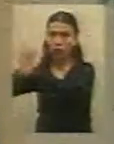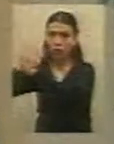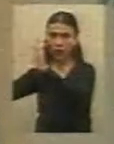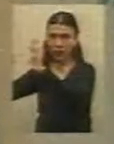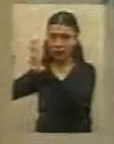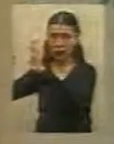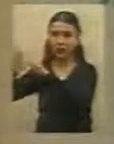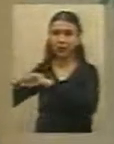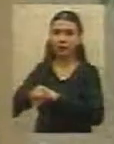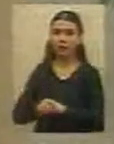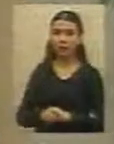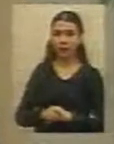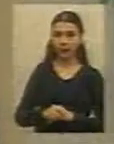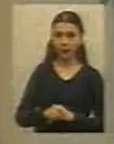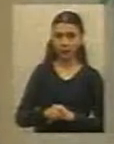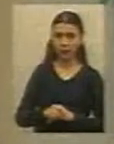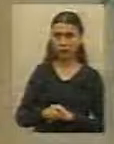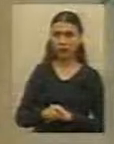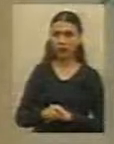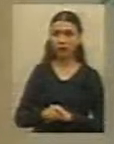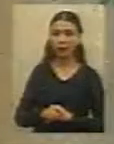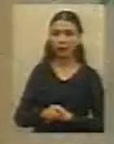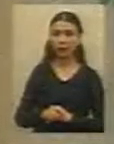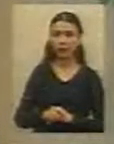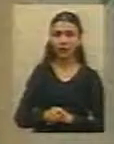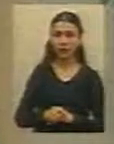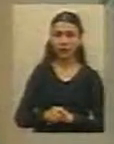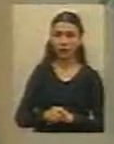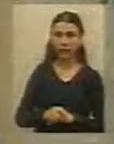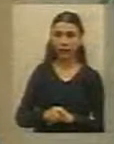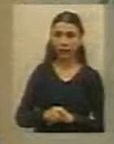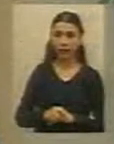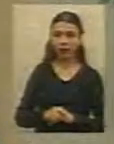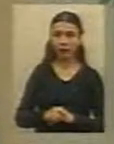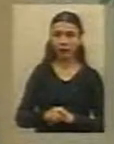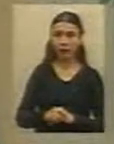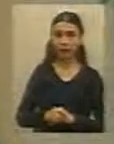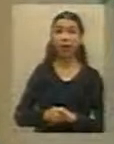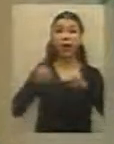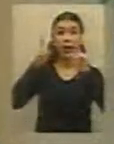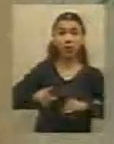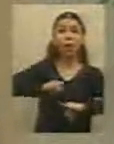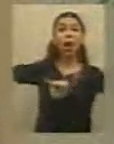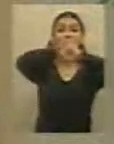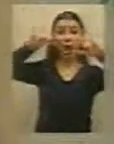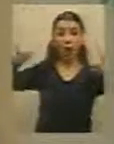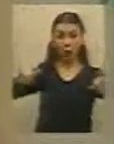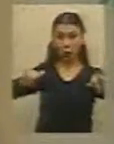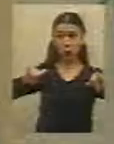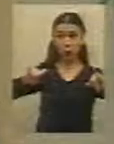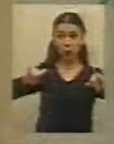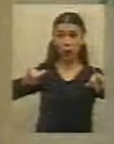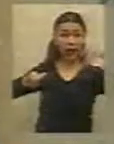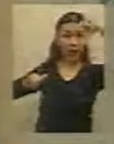costado del parque industrial, en un sector que es nuestro. Pero por otro lado, quiero anunciarles a los vecinos también de